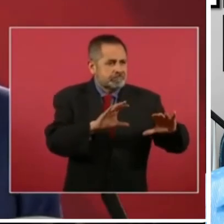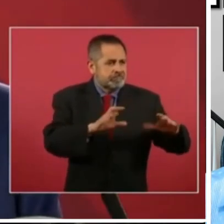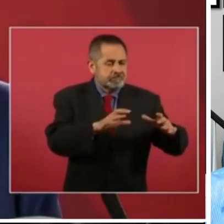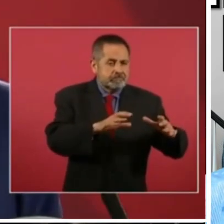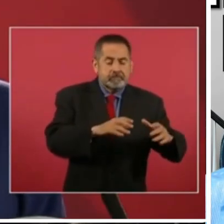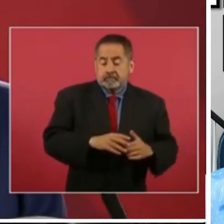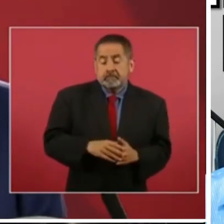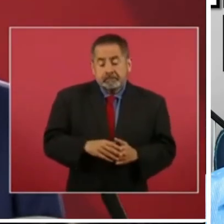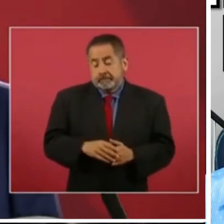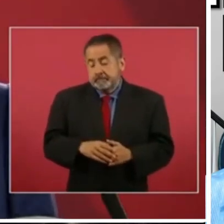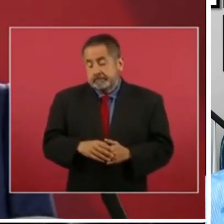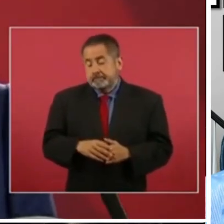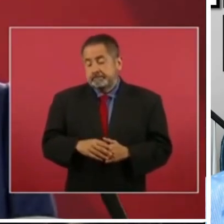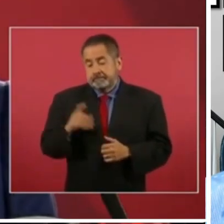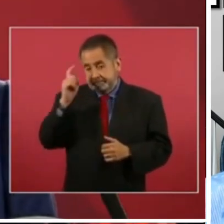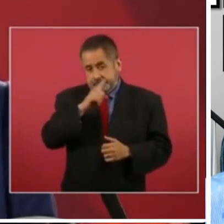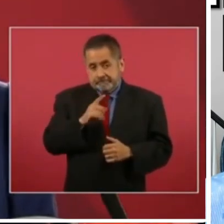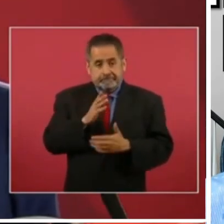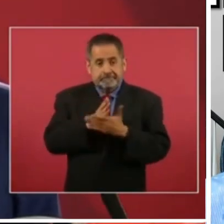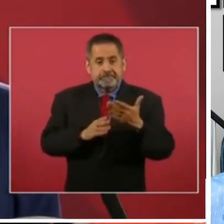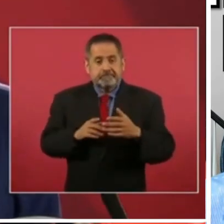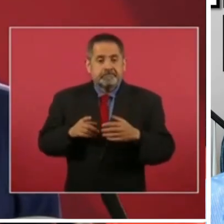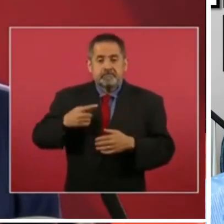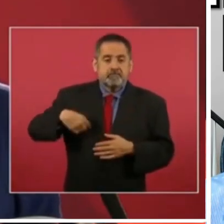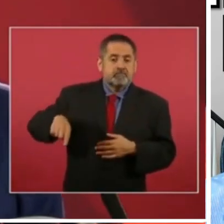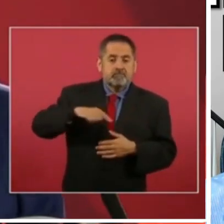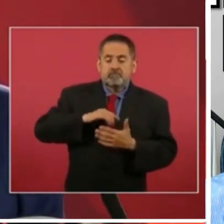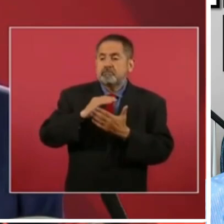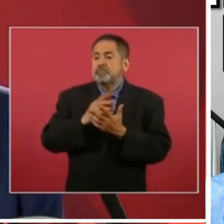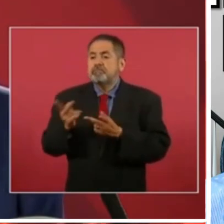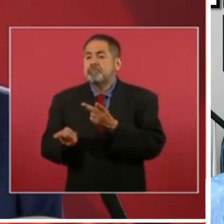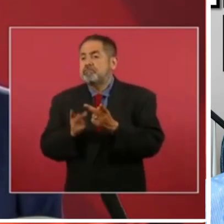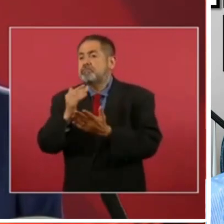está muy difícil que nosotros ganemos una encuesta